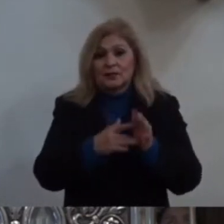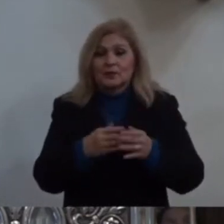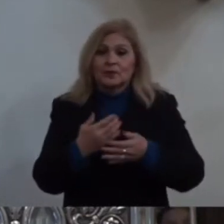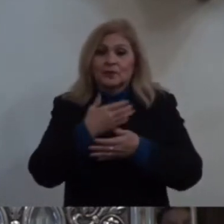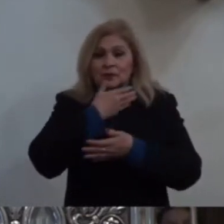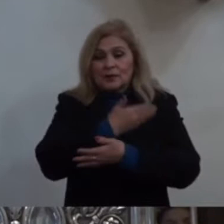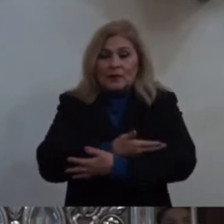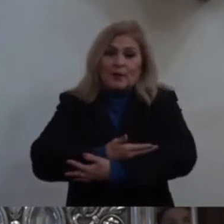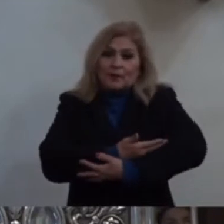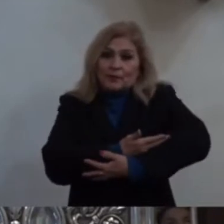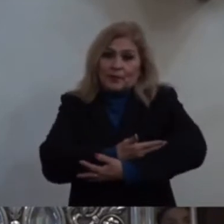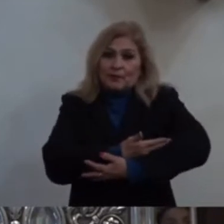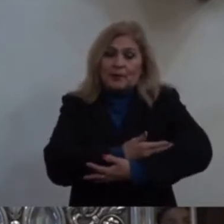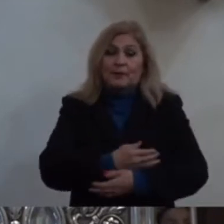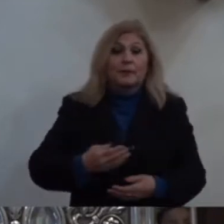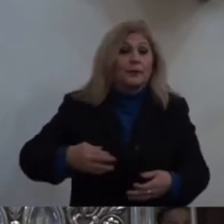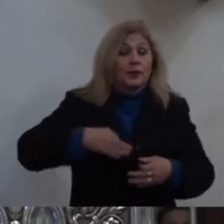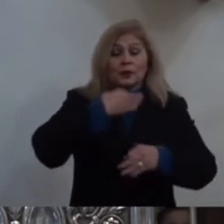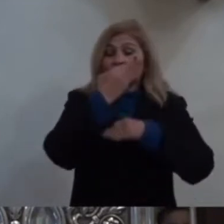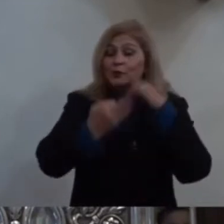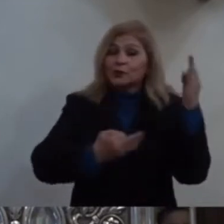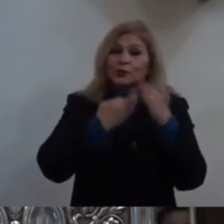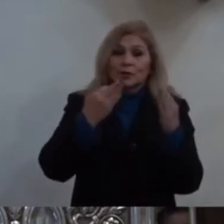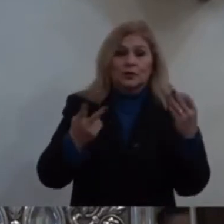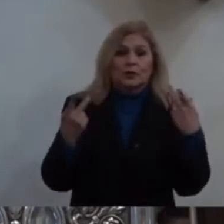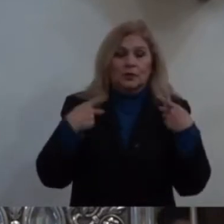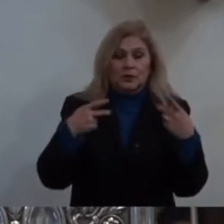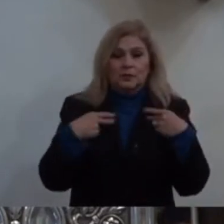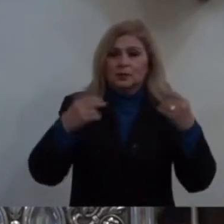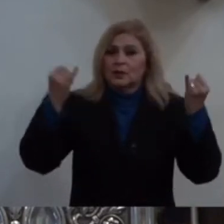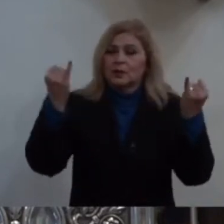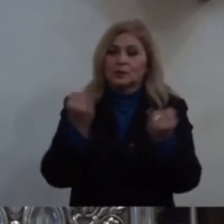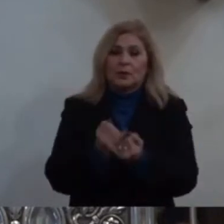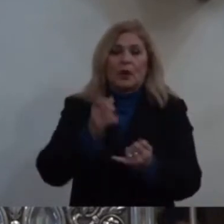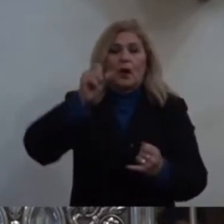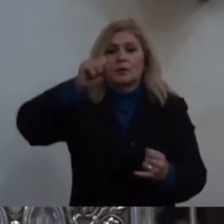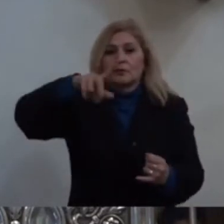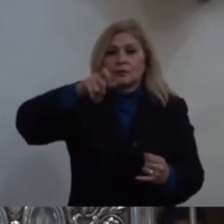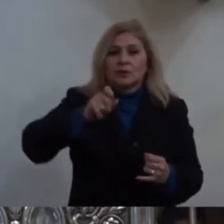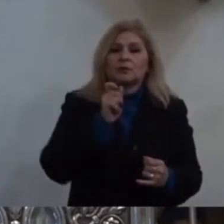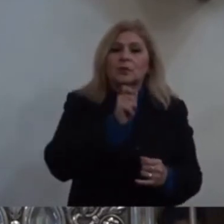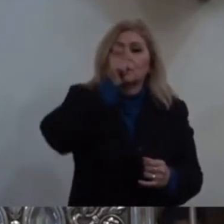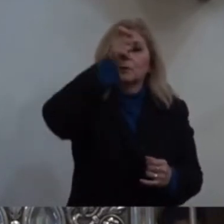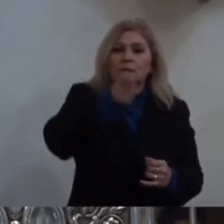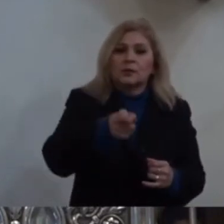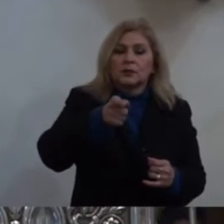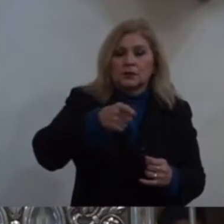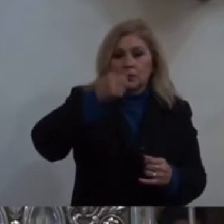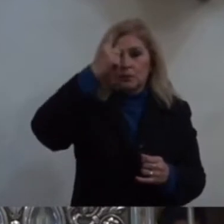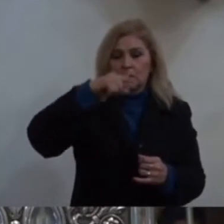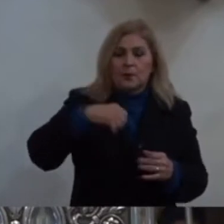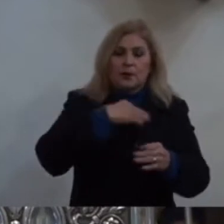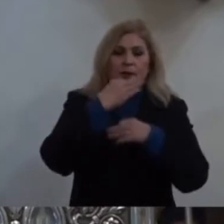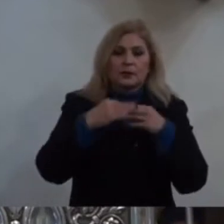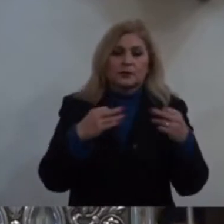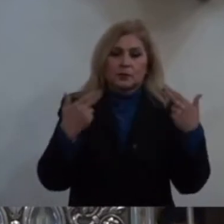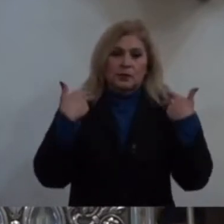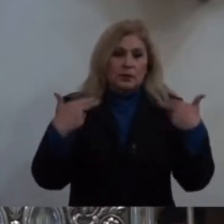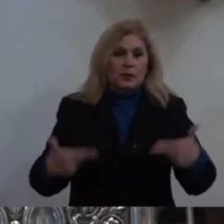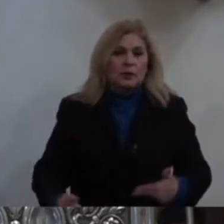niñas Somos una bendición para la humanidad Pero también